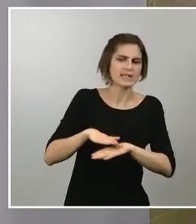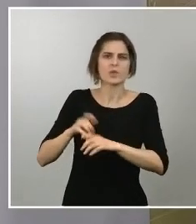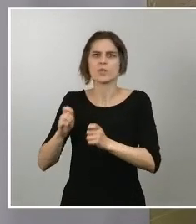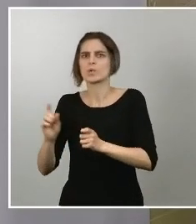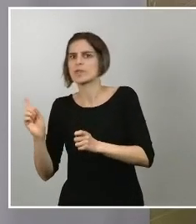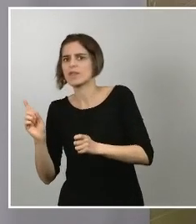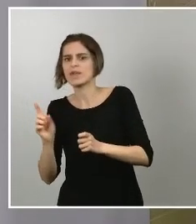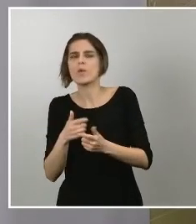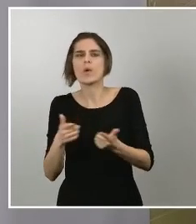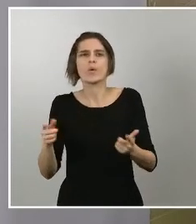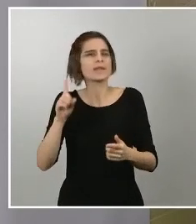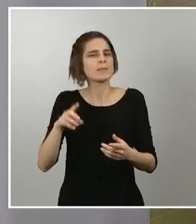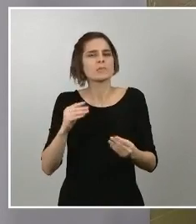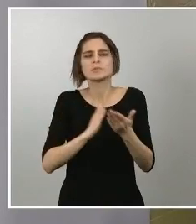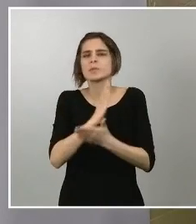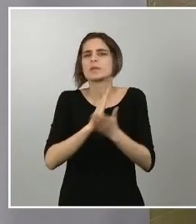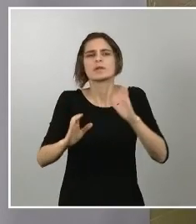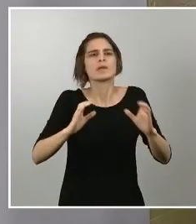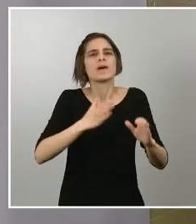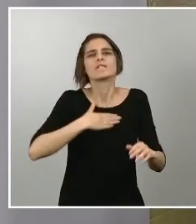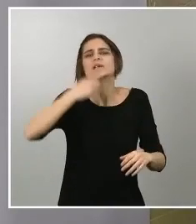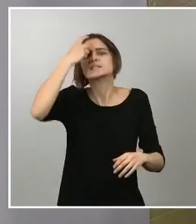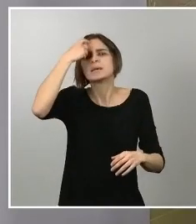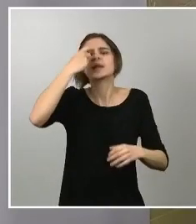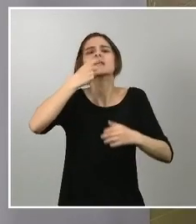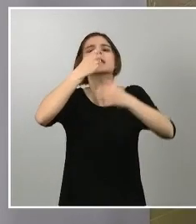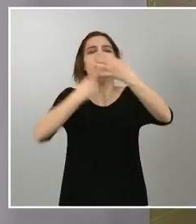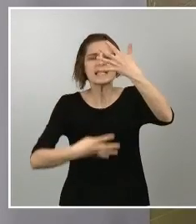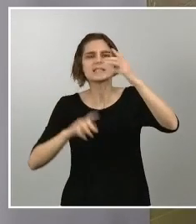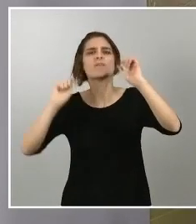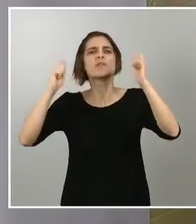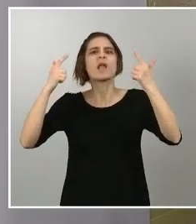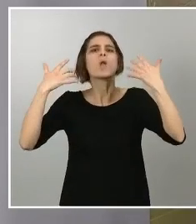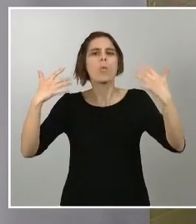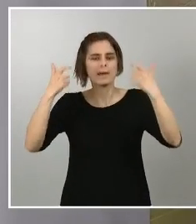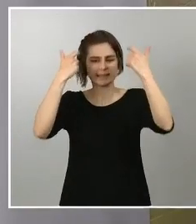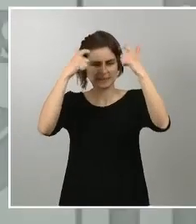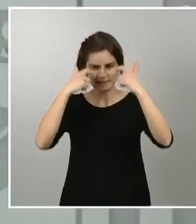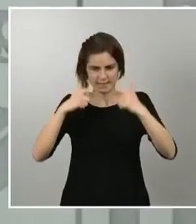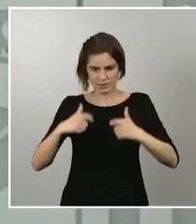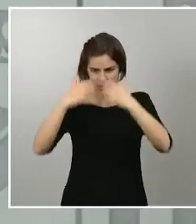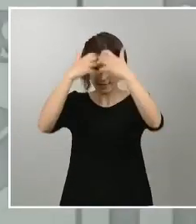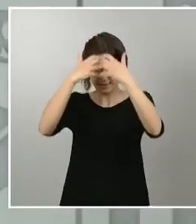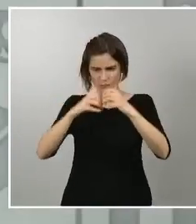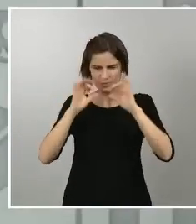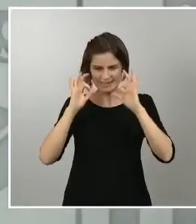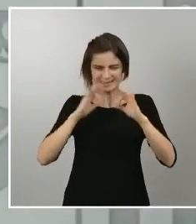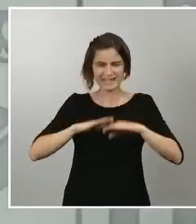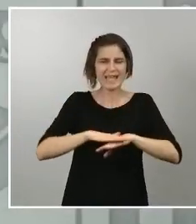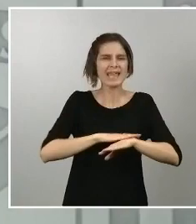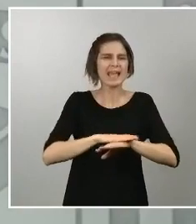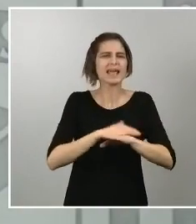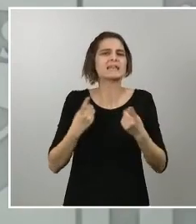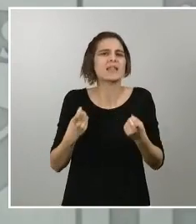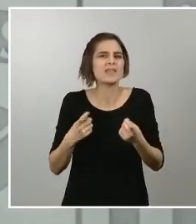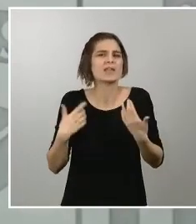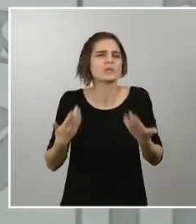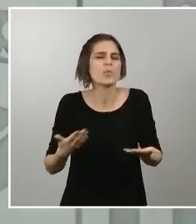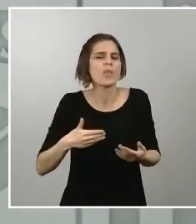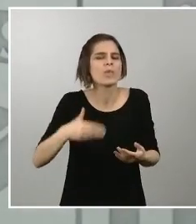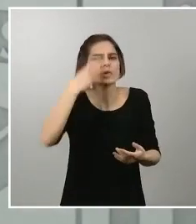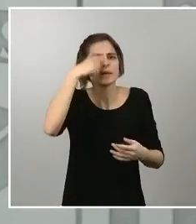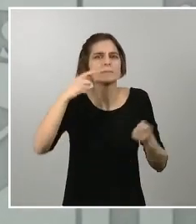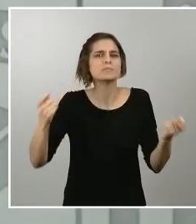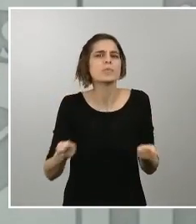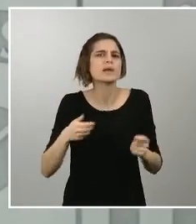de manera definitiva la lista de los sectores e industrias de las que estamos hablando sí creo que tanto la Ministra de Trabajo como yo misma